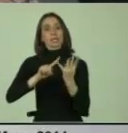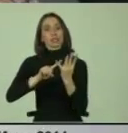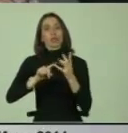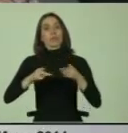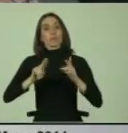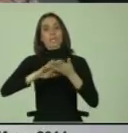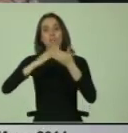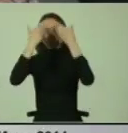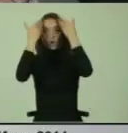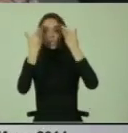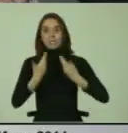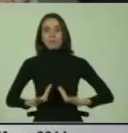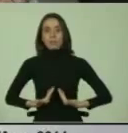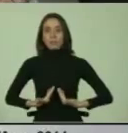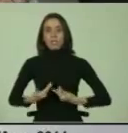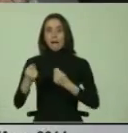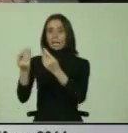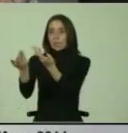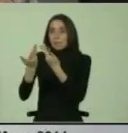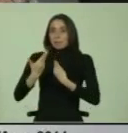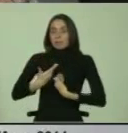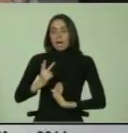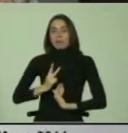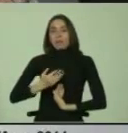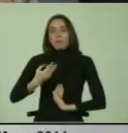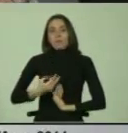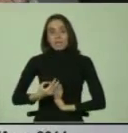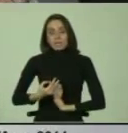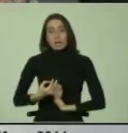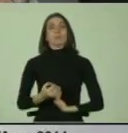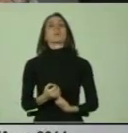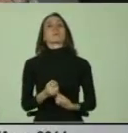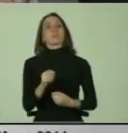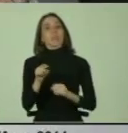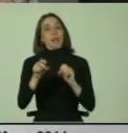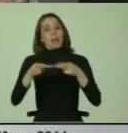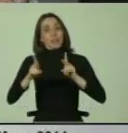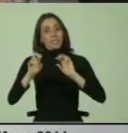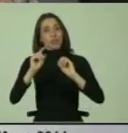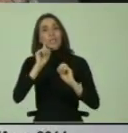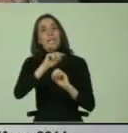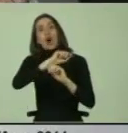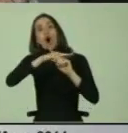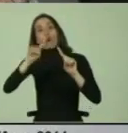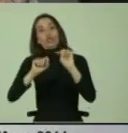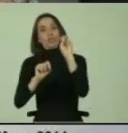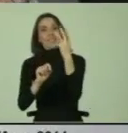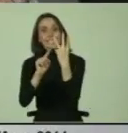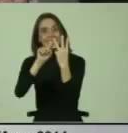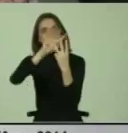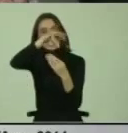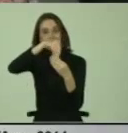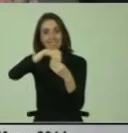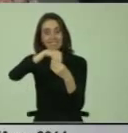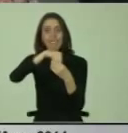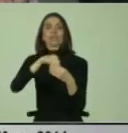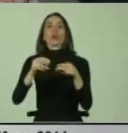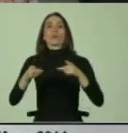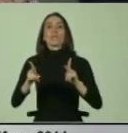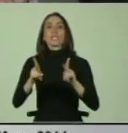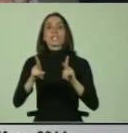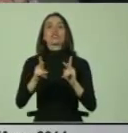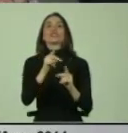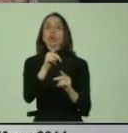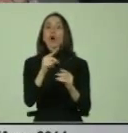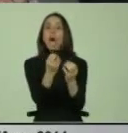a la integridad y a un trato digno. Y un tercer elemento del derecho a la educación es el derecho a educarse en las escuelas de